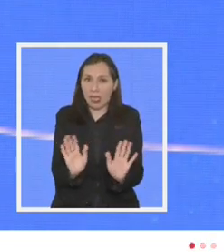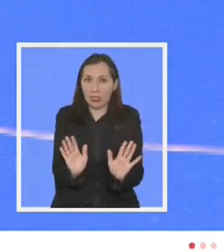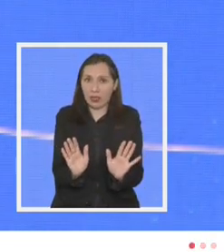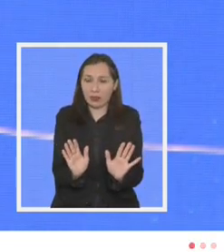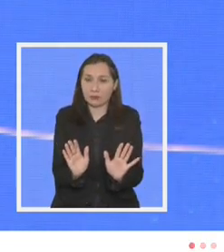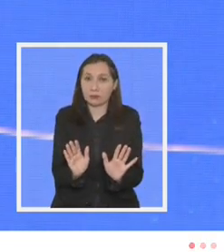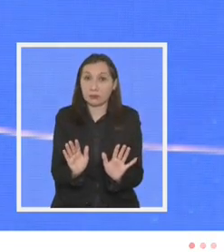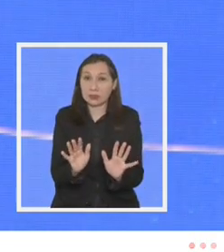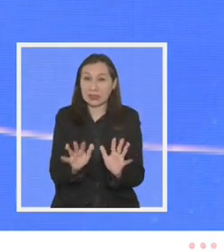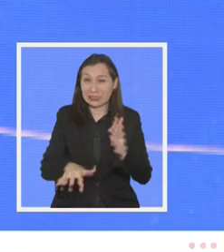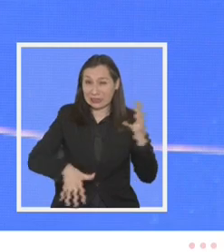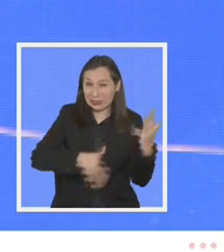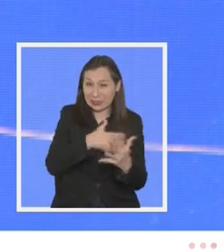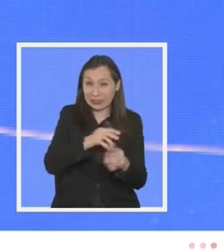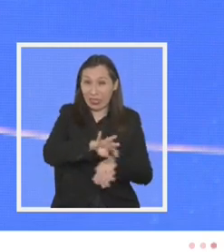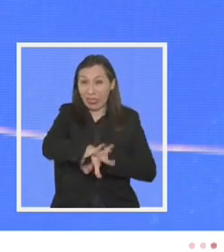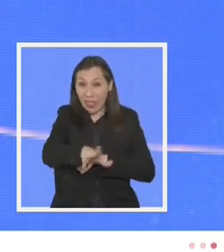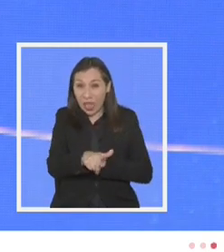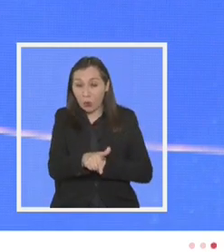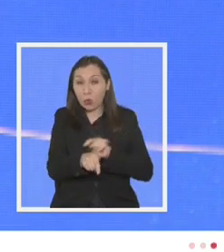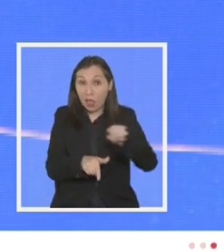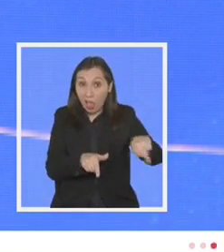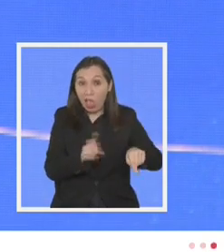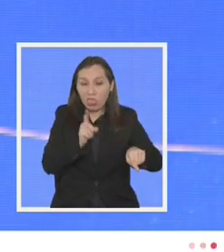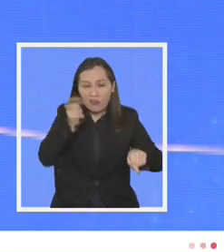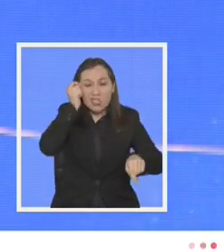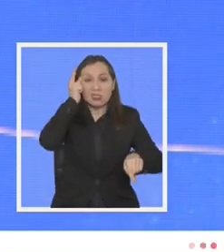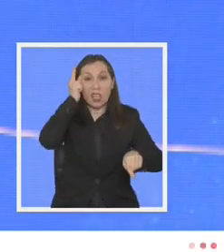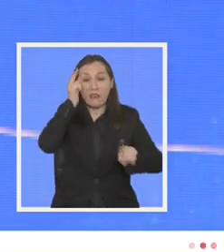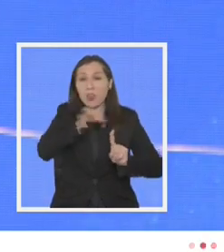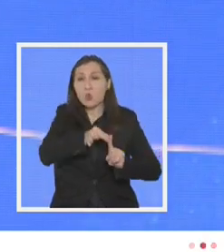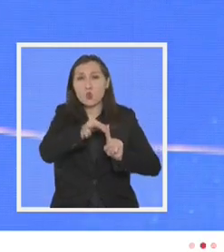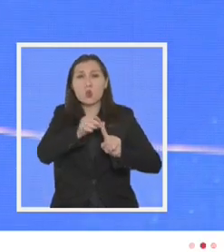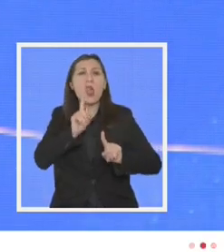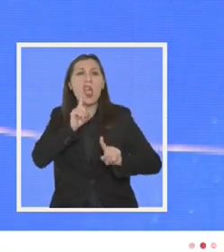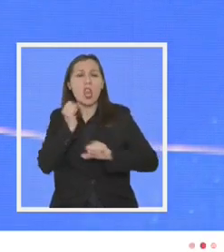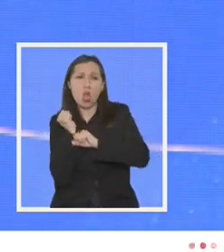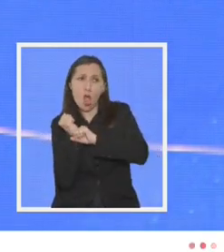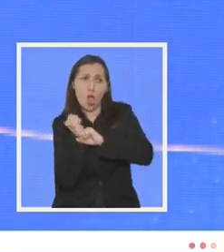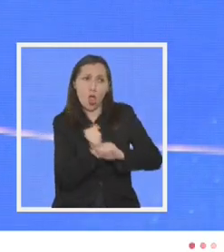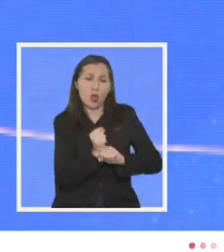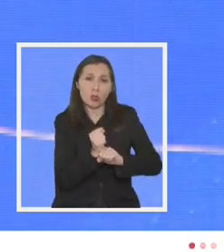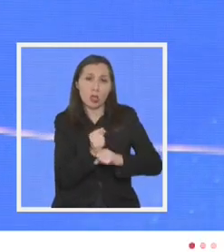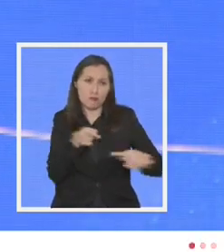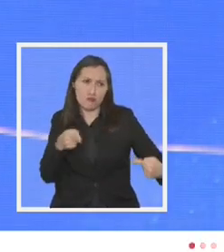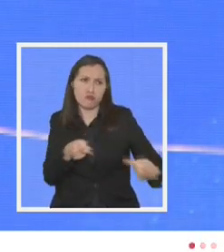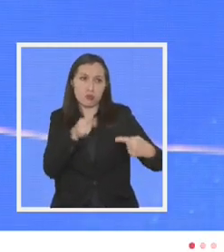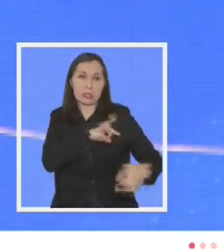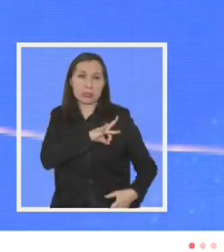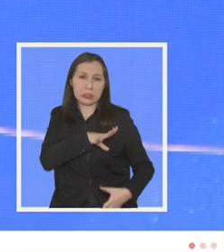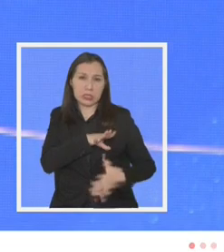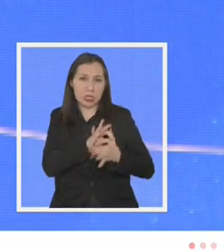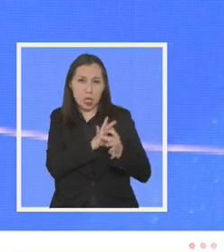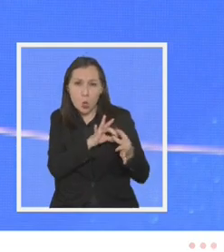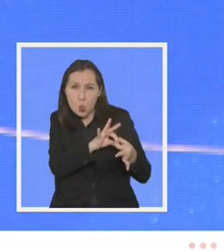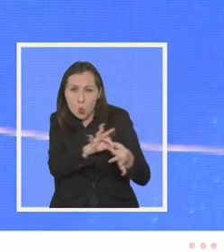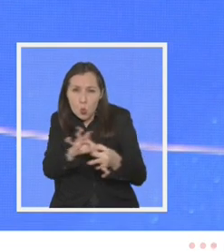el crimen y la delincuencia tienen que saber que su principal adversario es un Chile unido